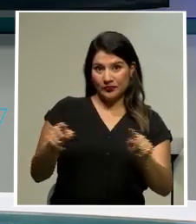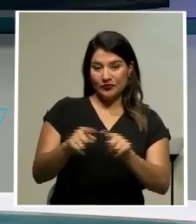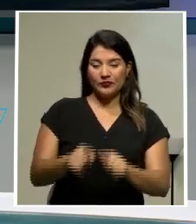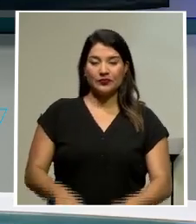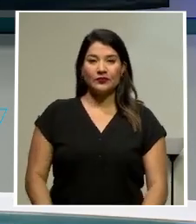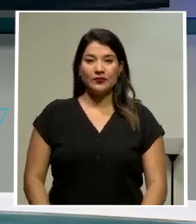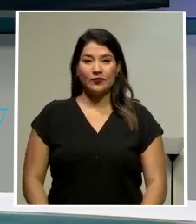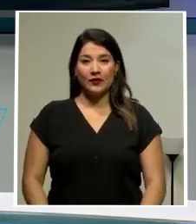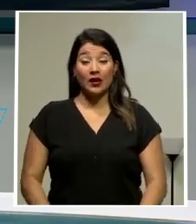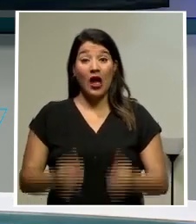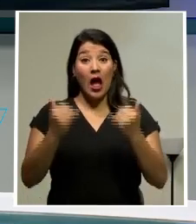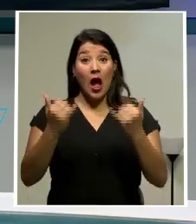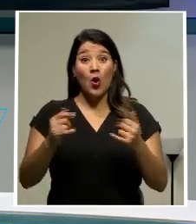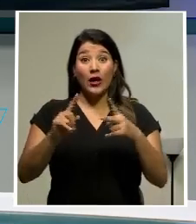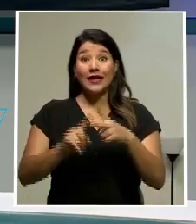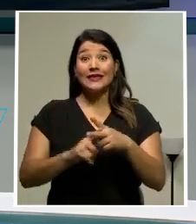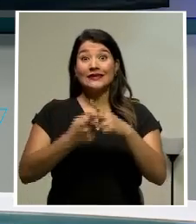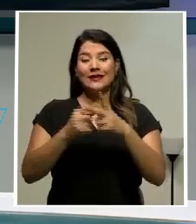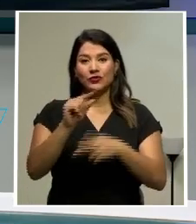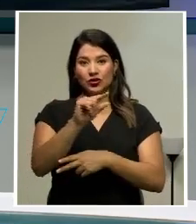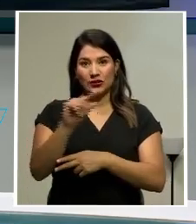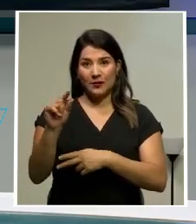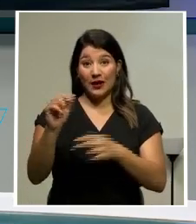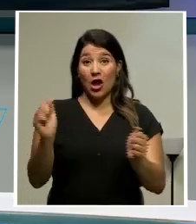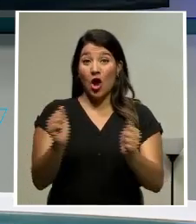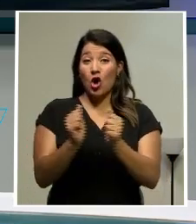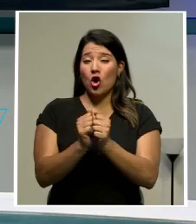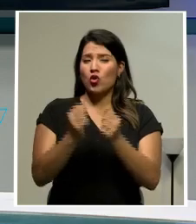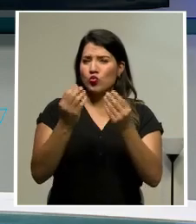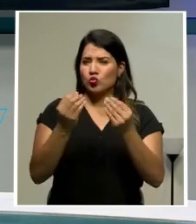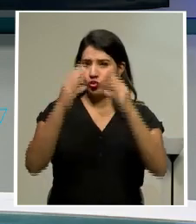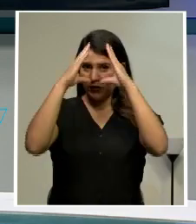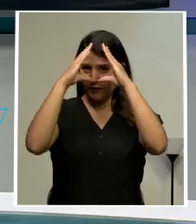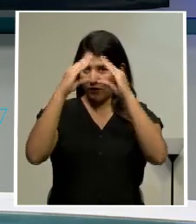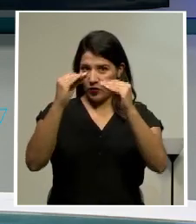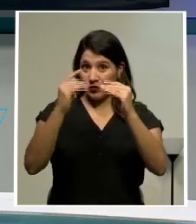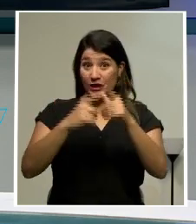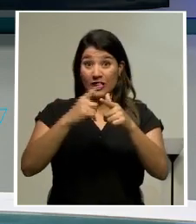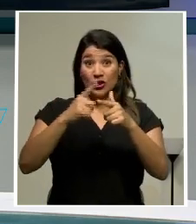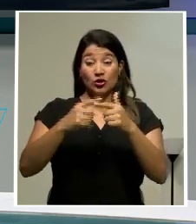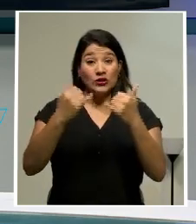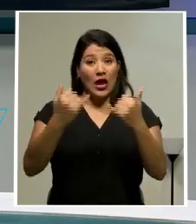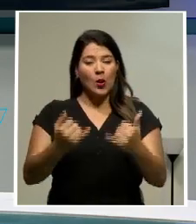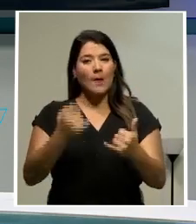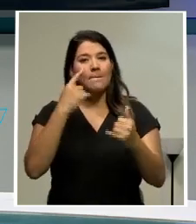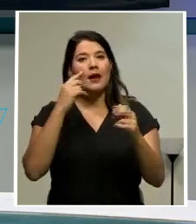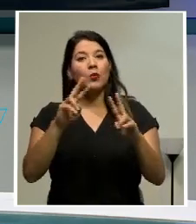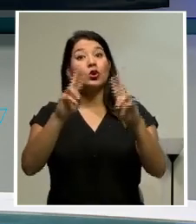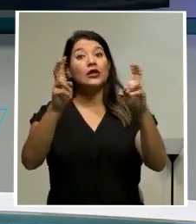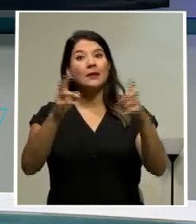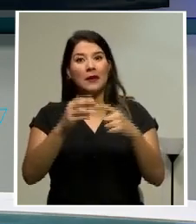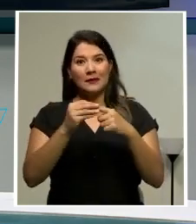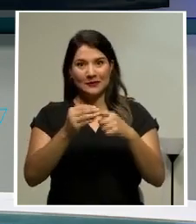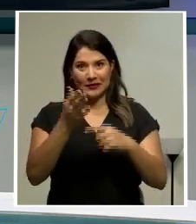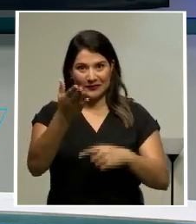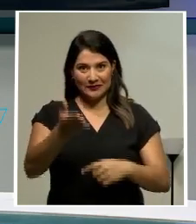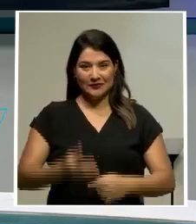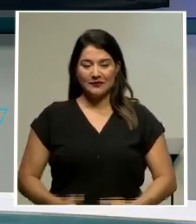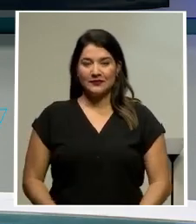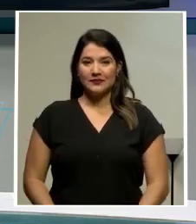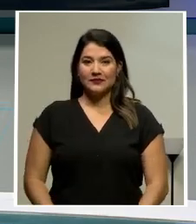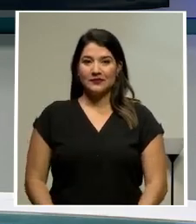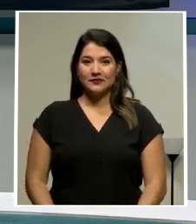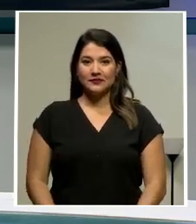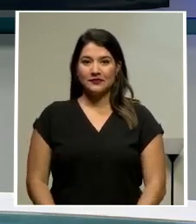Iniciamos esta semana con mucha información, así que vayamos a ver nuestros titulares. Adelante.